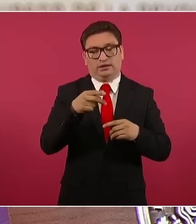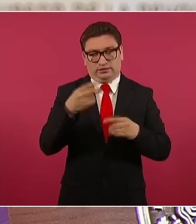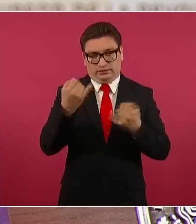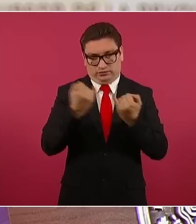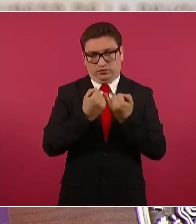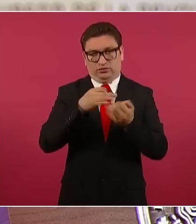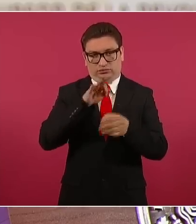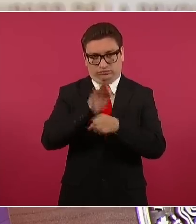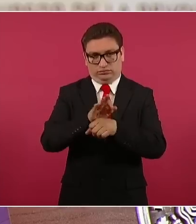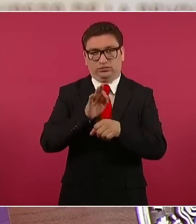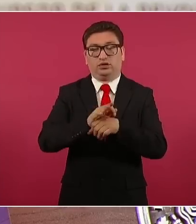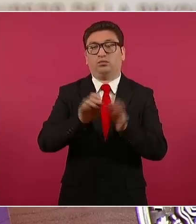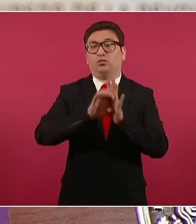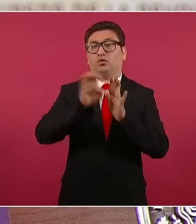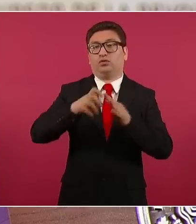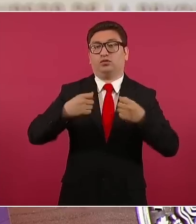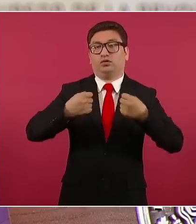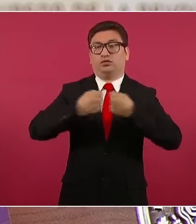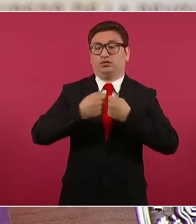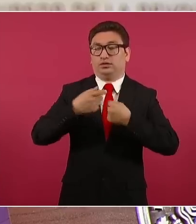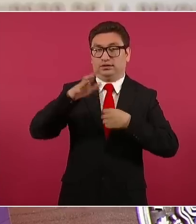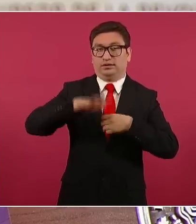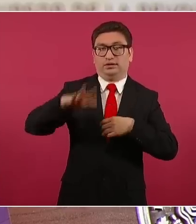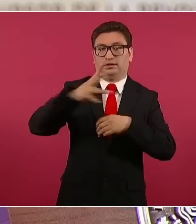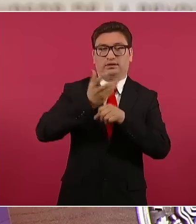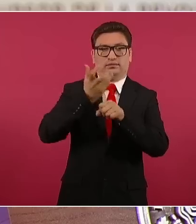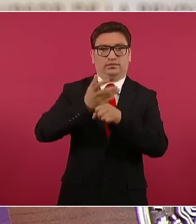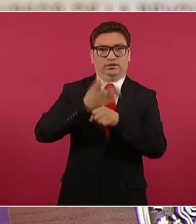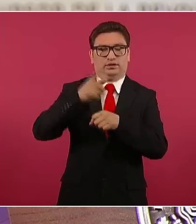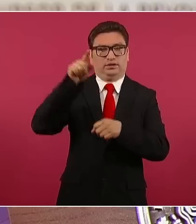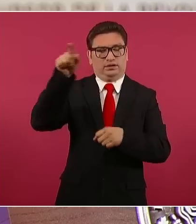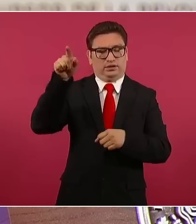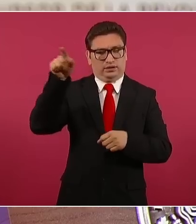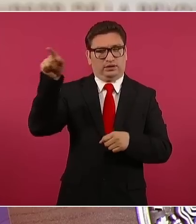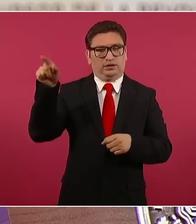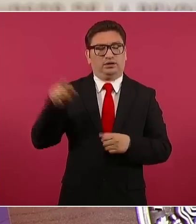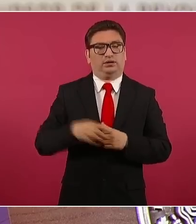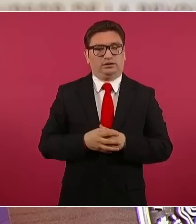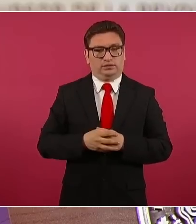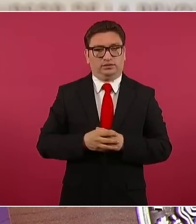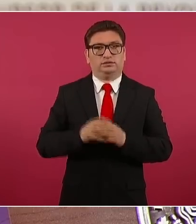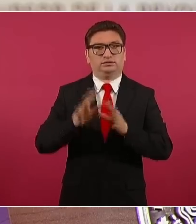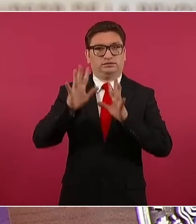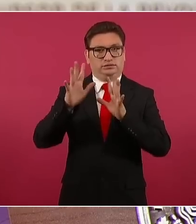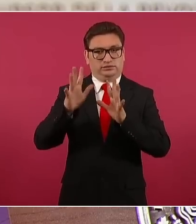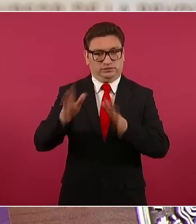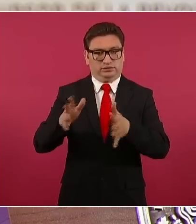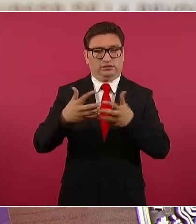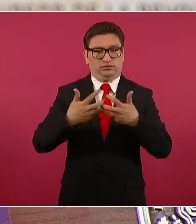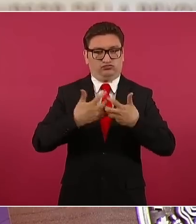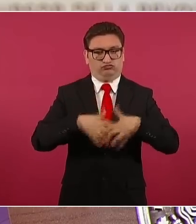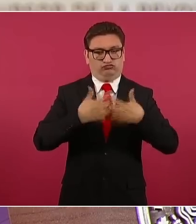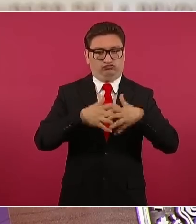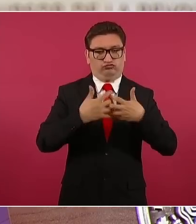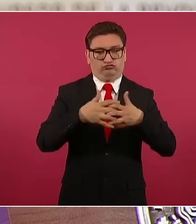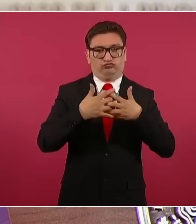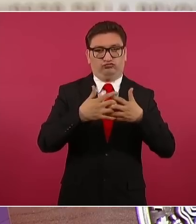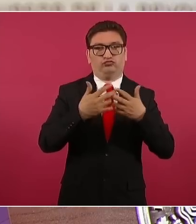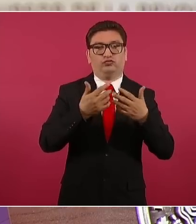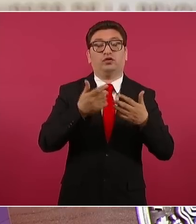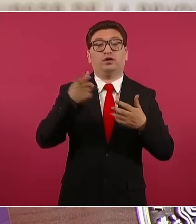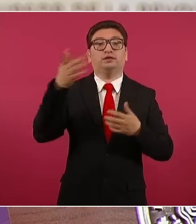Hay estadounidenses que ya están abasteciéndose de gasolina en México